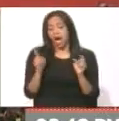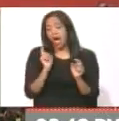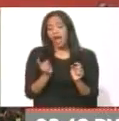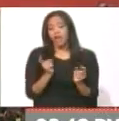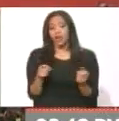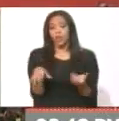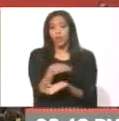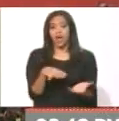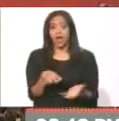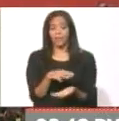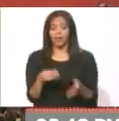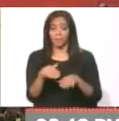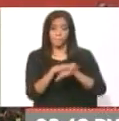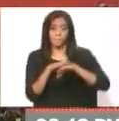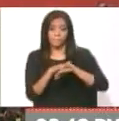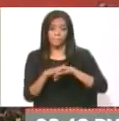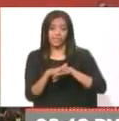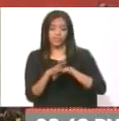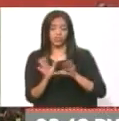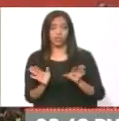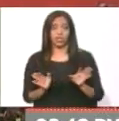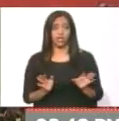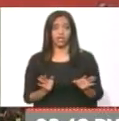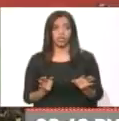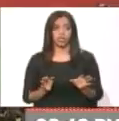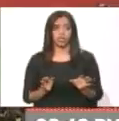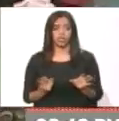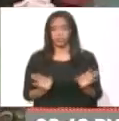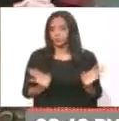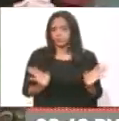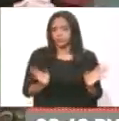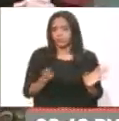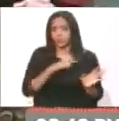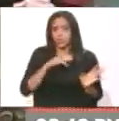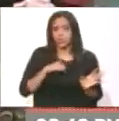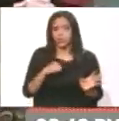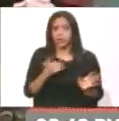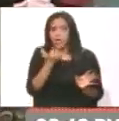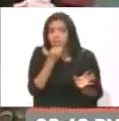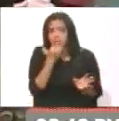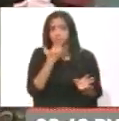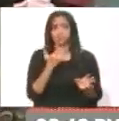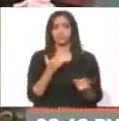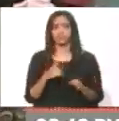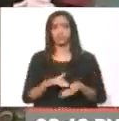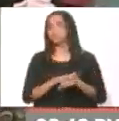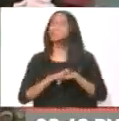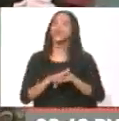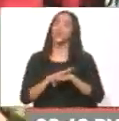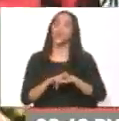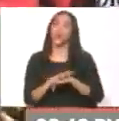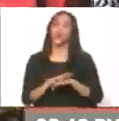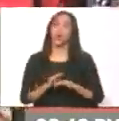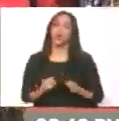personal, pido disculpas. De eso no le cuesta a uno nada hacerlo, pues. Le pido disculpas a...